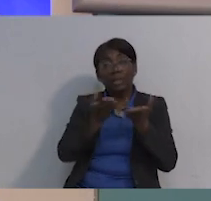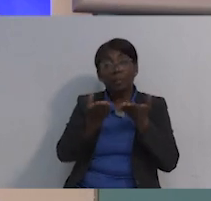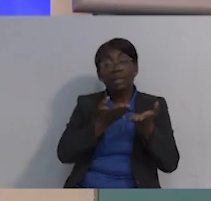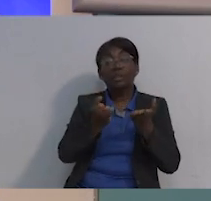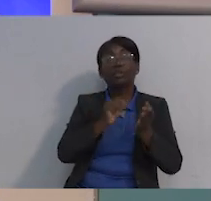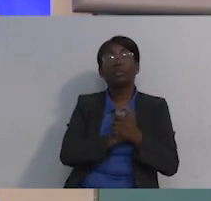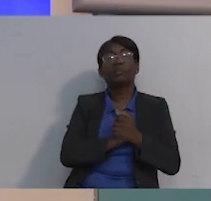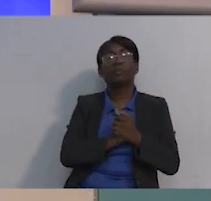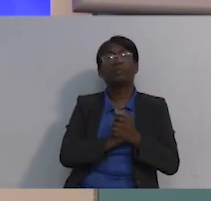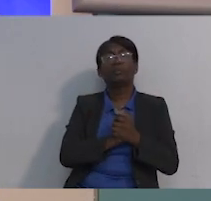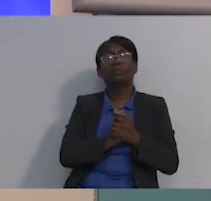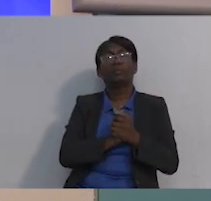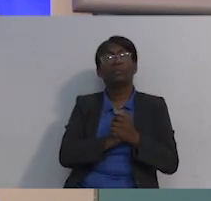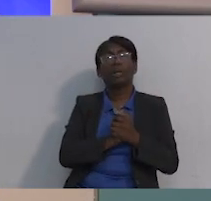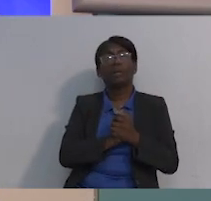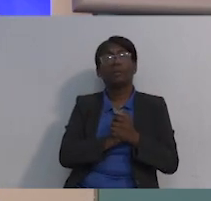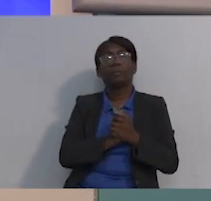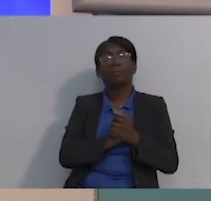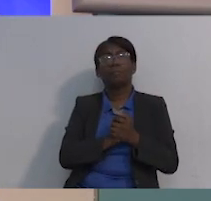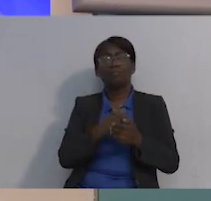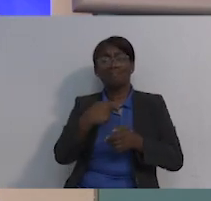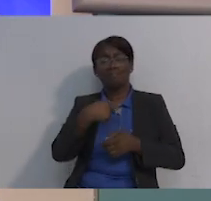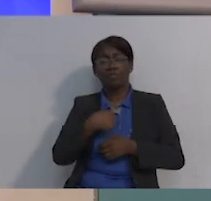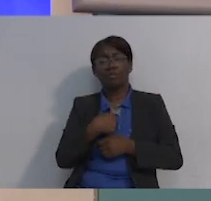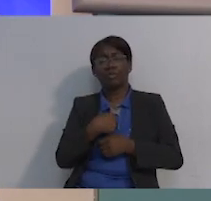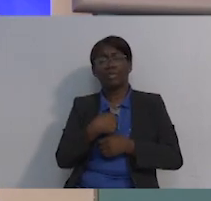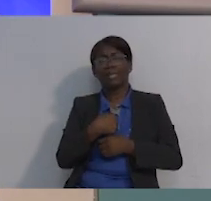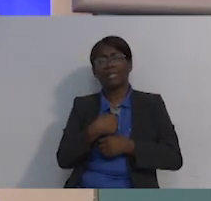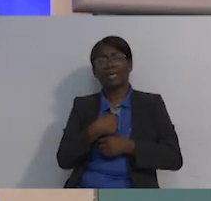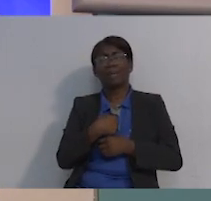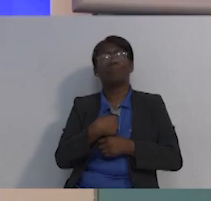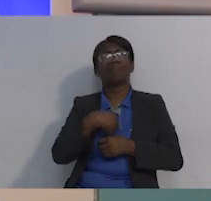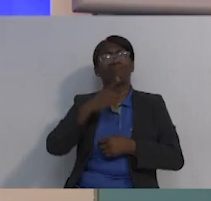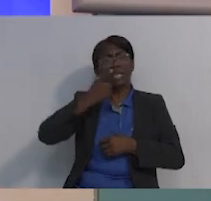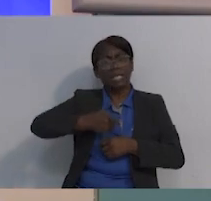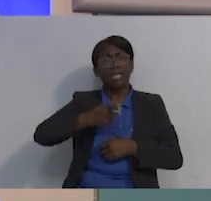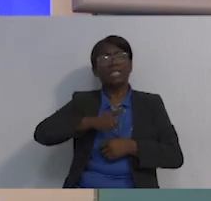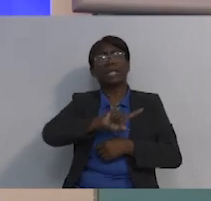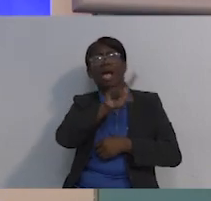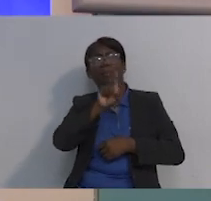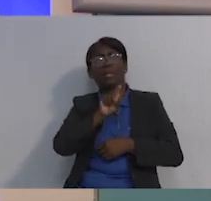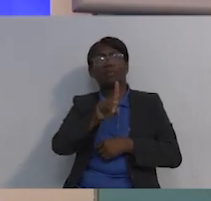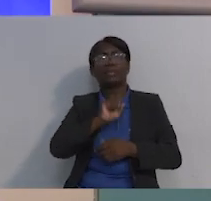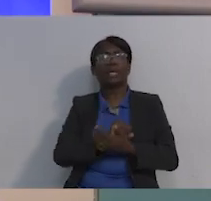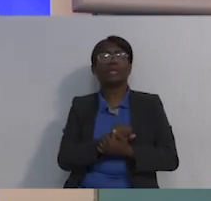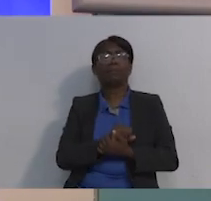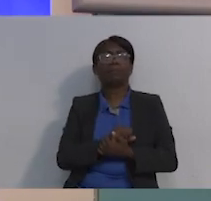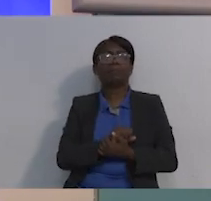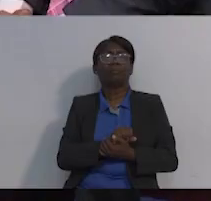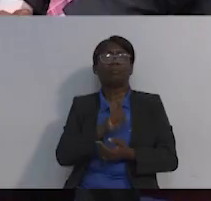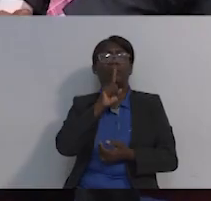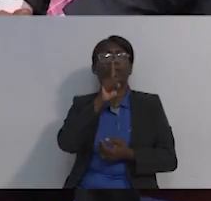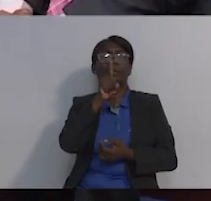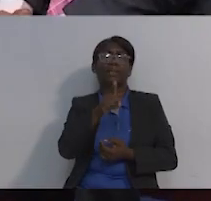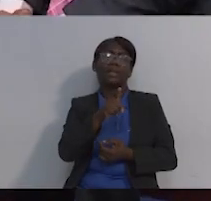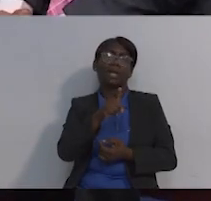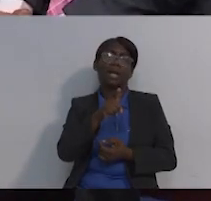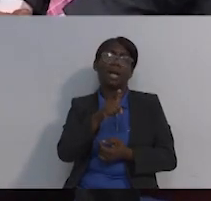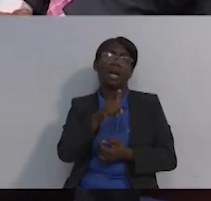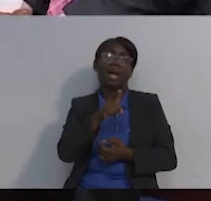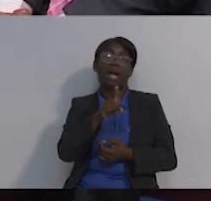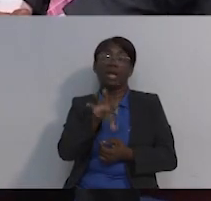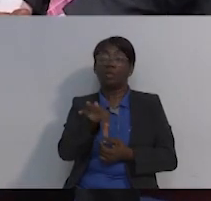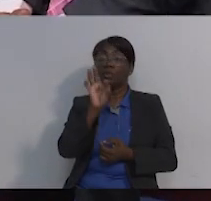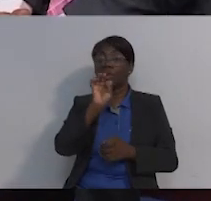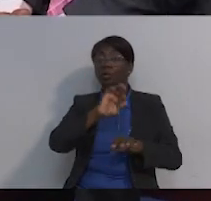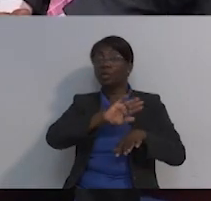preguntar también eso, porque en verdad a veces encontramos de todo. Hay profesionales que le explican, bueno,